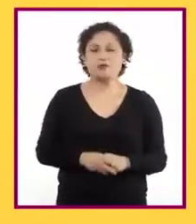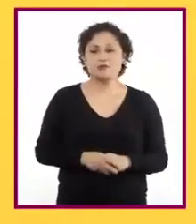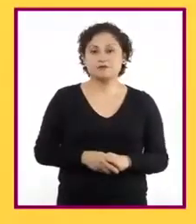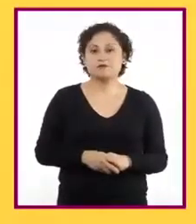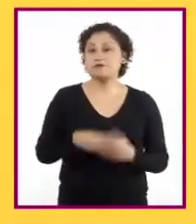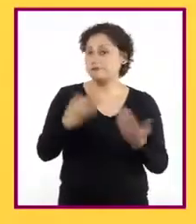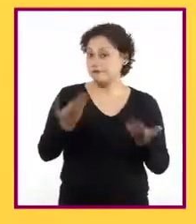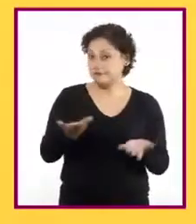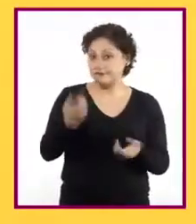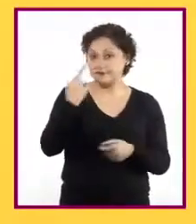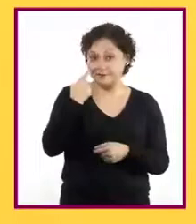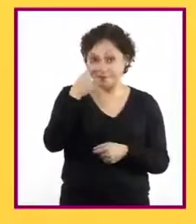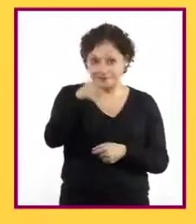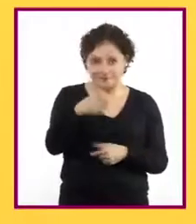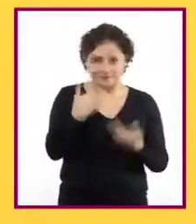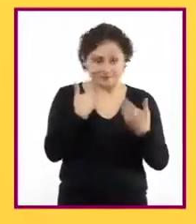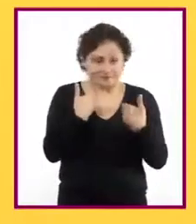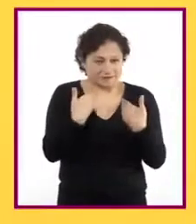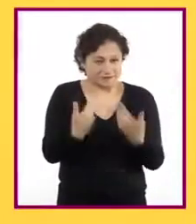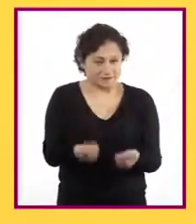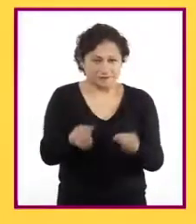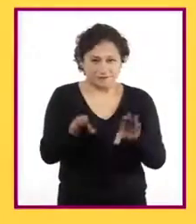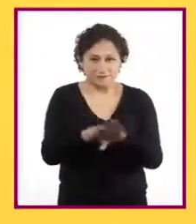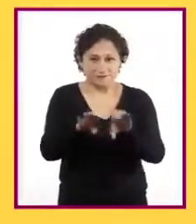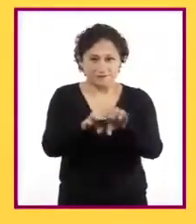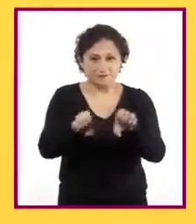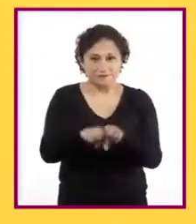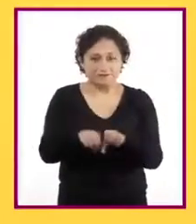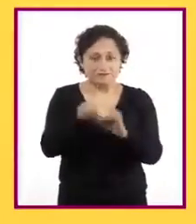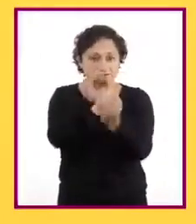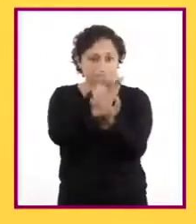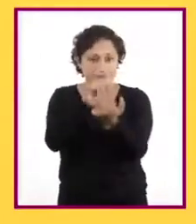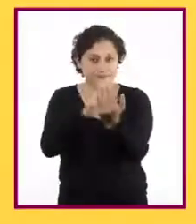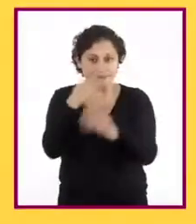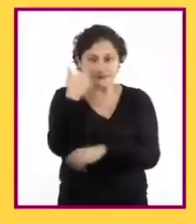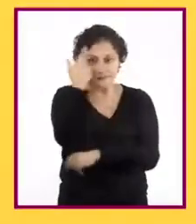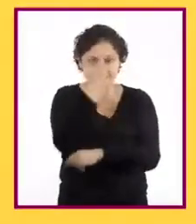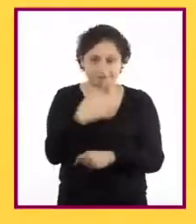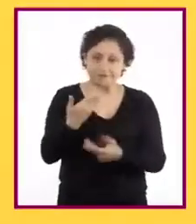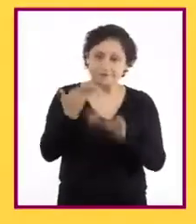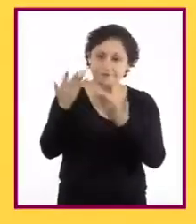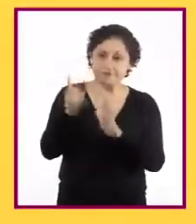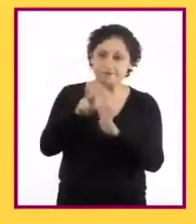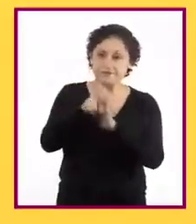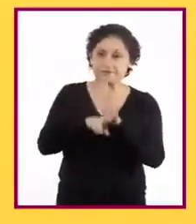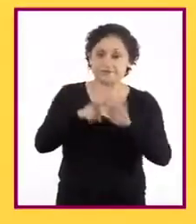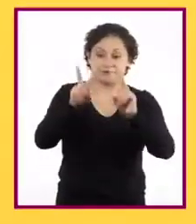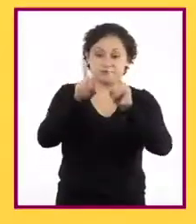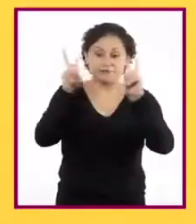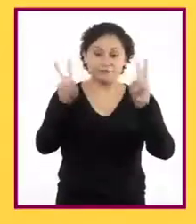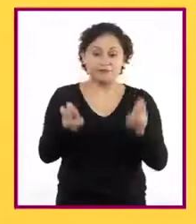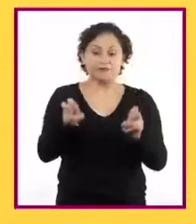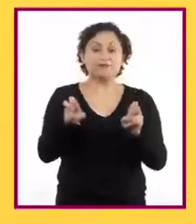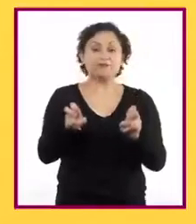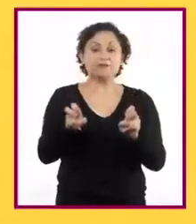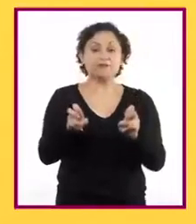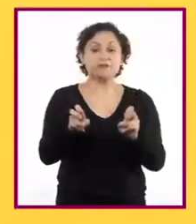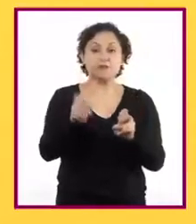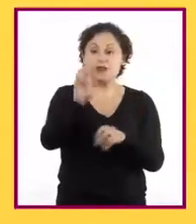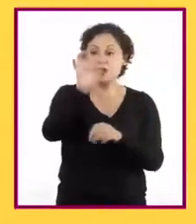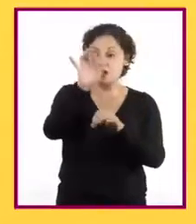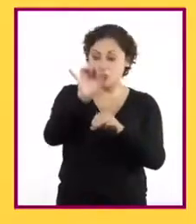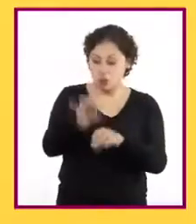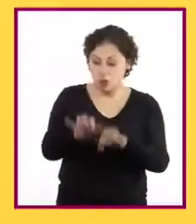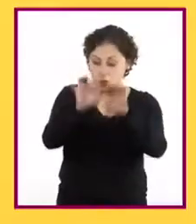esta pregunta y que conozcan más al respecto, acompáñennos a ver el siguiente video titulado ¿Cómo corregir un